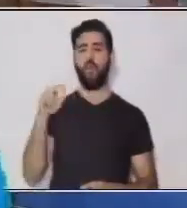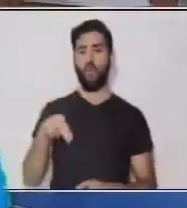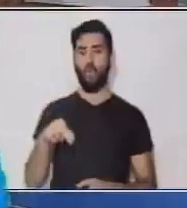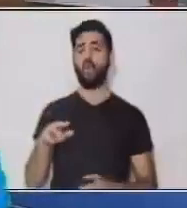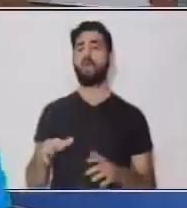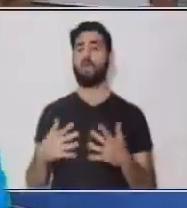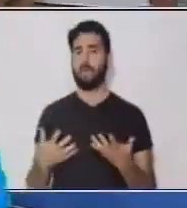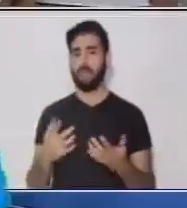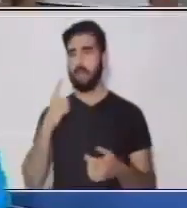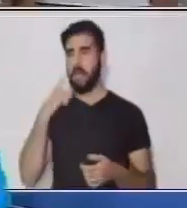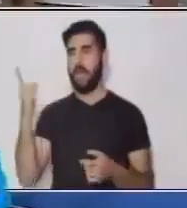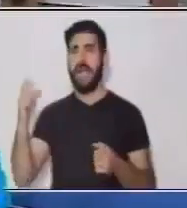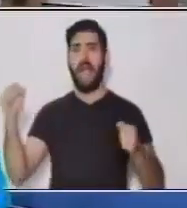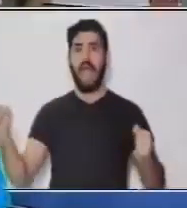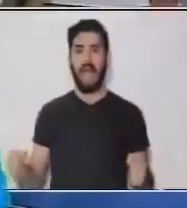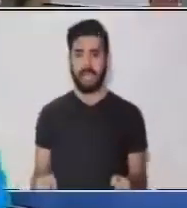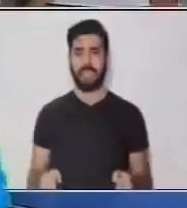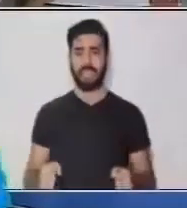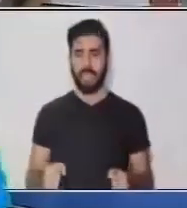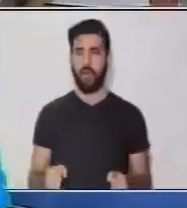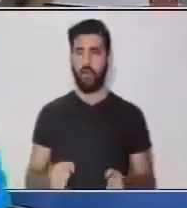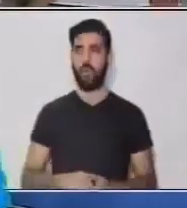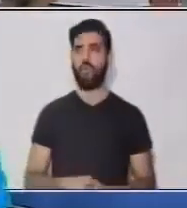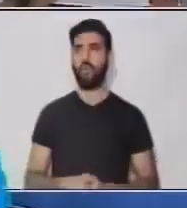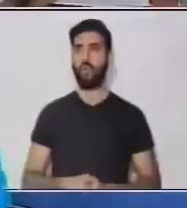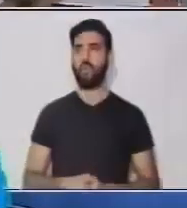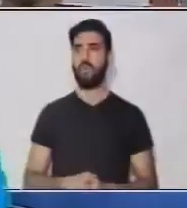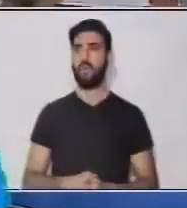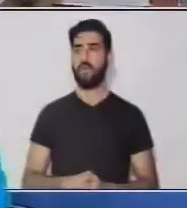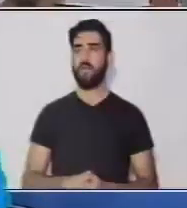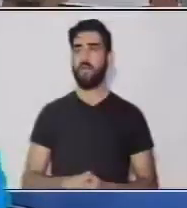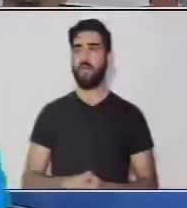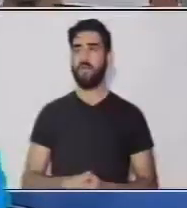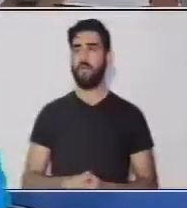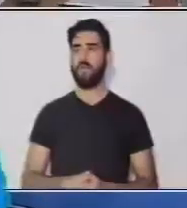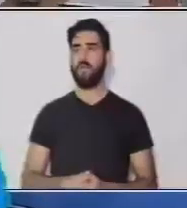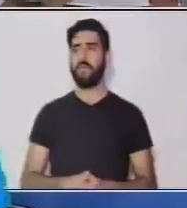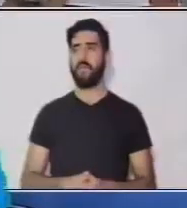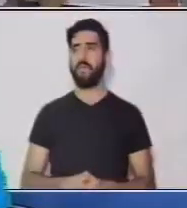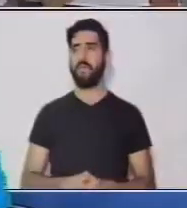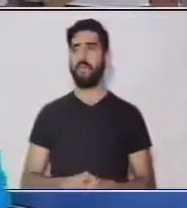Vamos a colocarlo acá abajo... Lo...